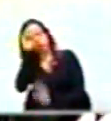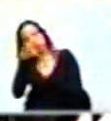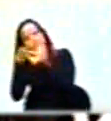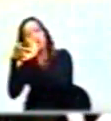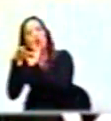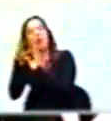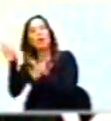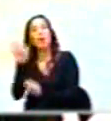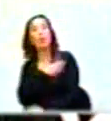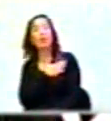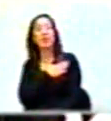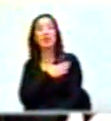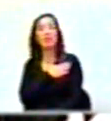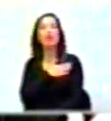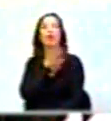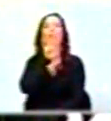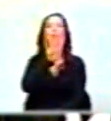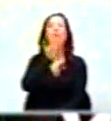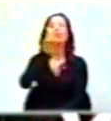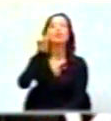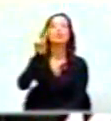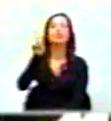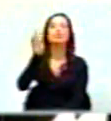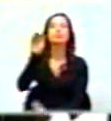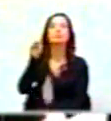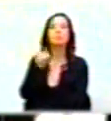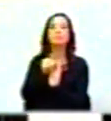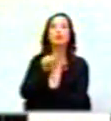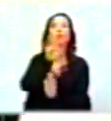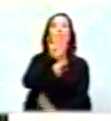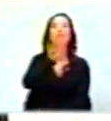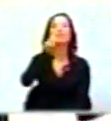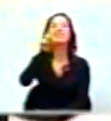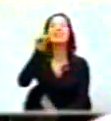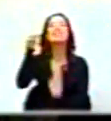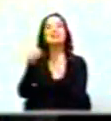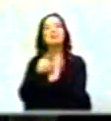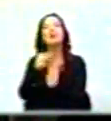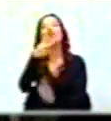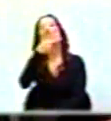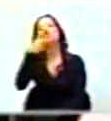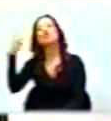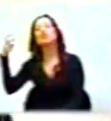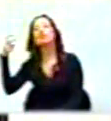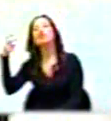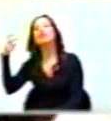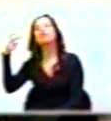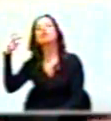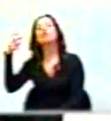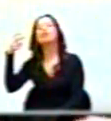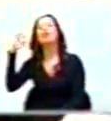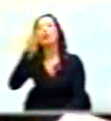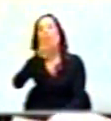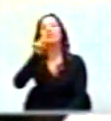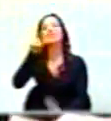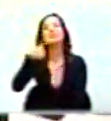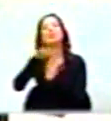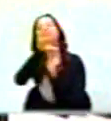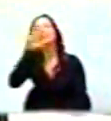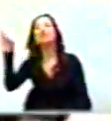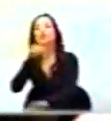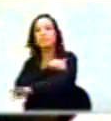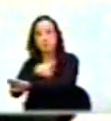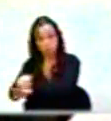son 46.205 millones. Esto es un elemento, pero quiero mostrar, por ejemplo,